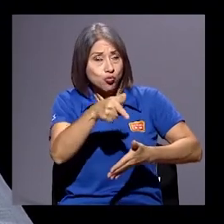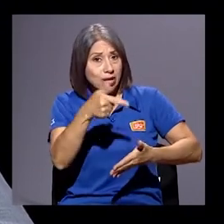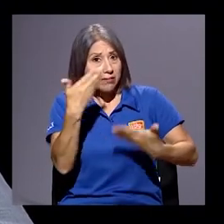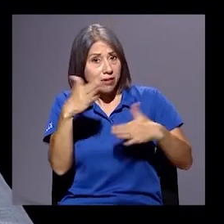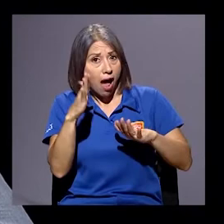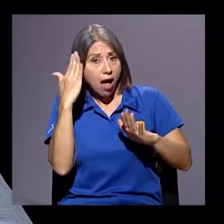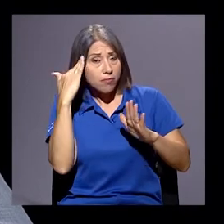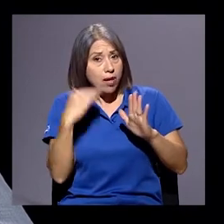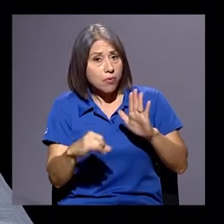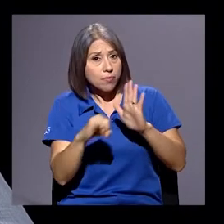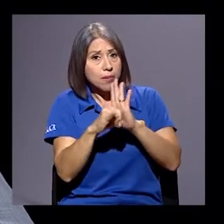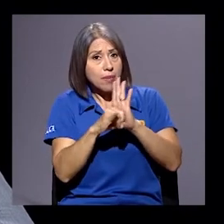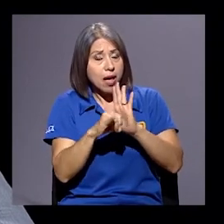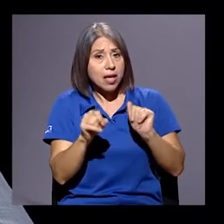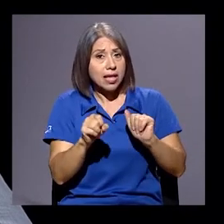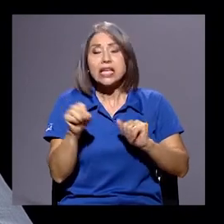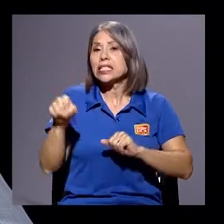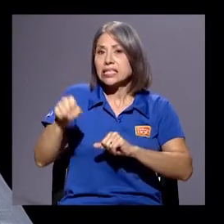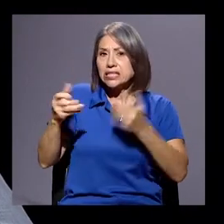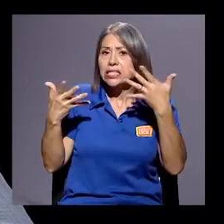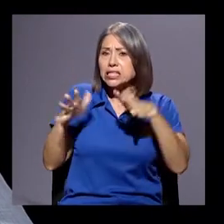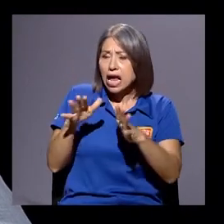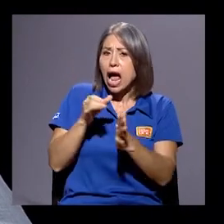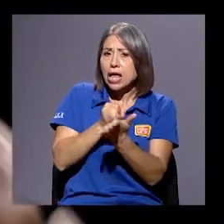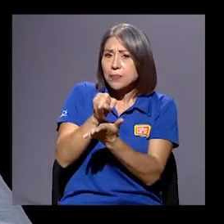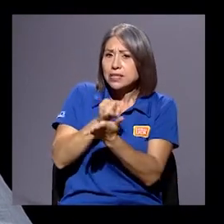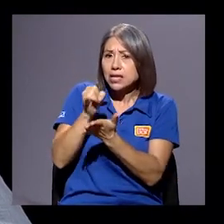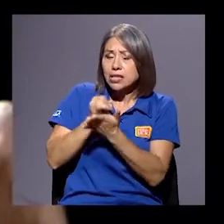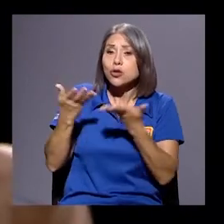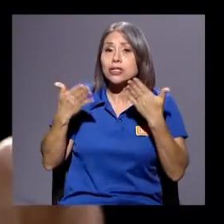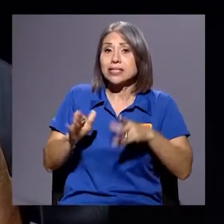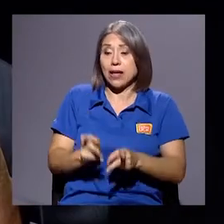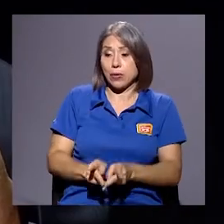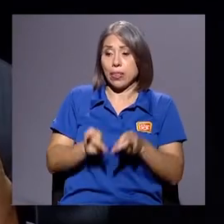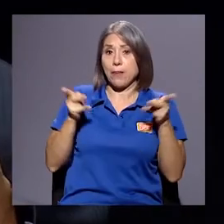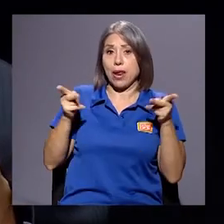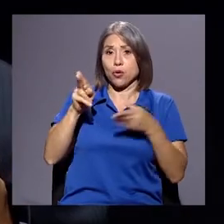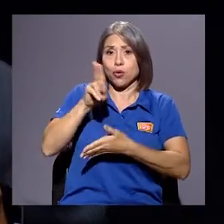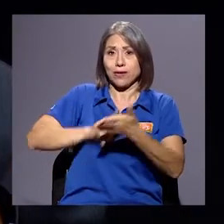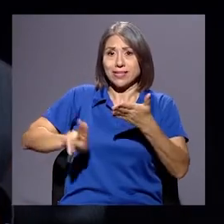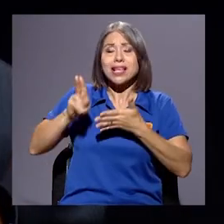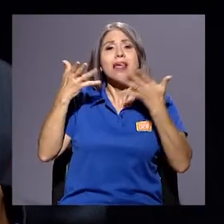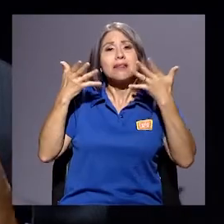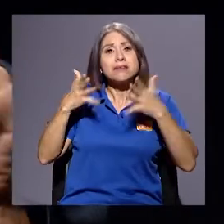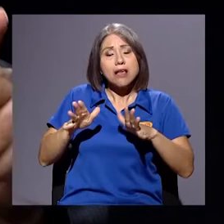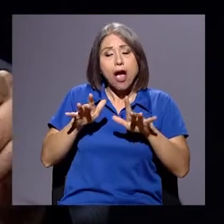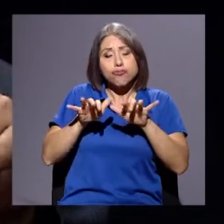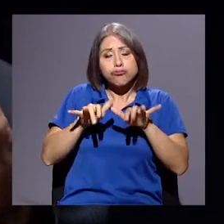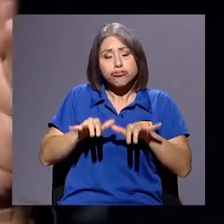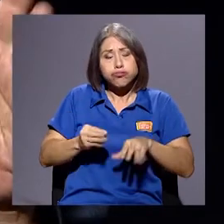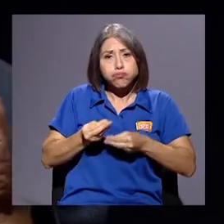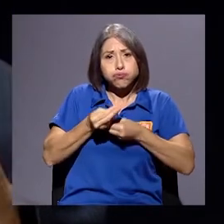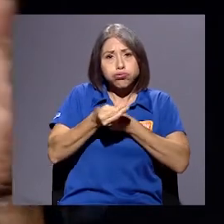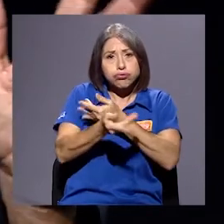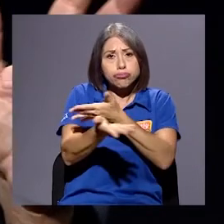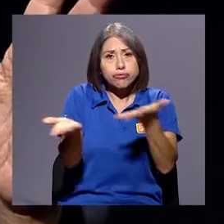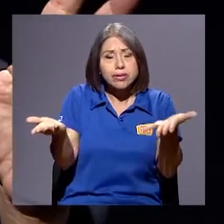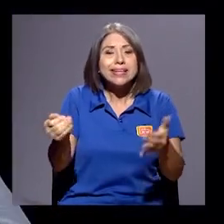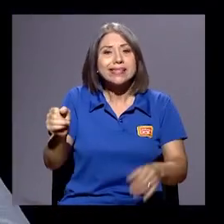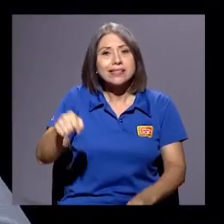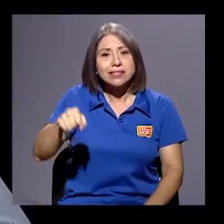lo menos... Sí, hay investigaciones sobre ello y el Seminario de la Universidad ha estado difundiendo investigaciones de esa naturaleza y efectivamente vienen